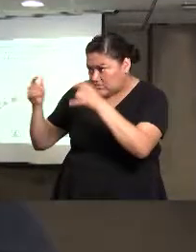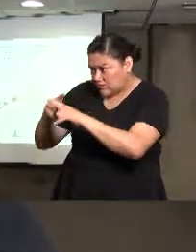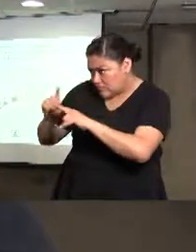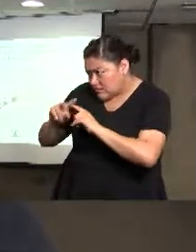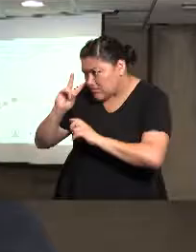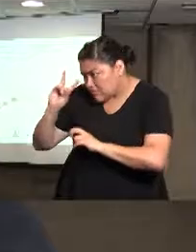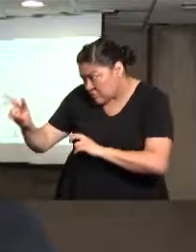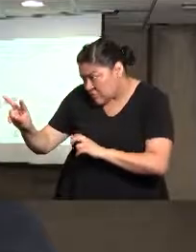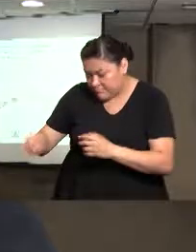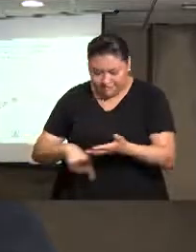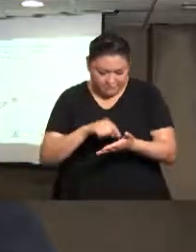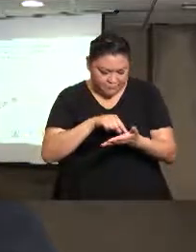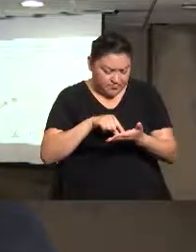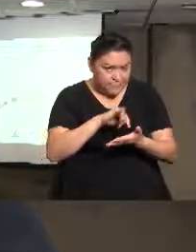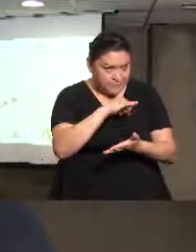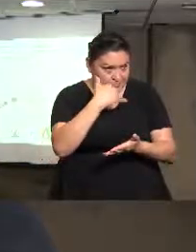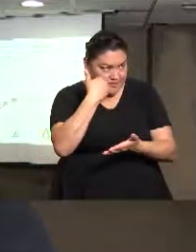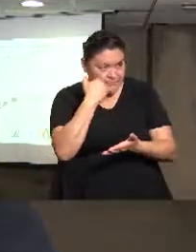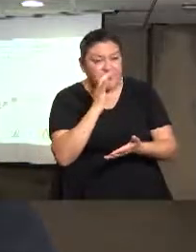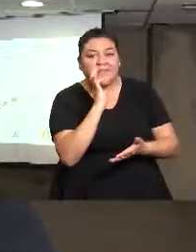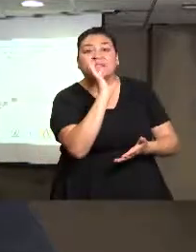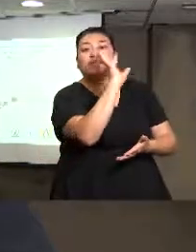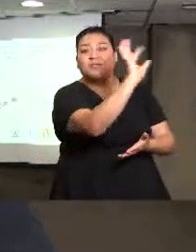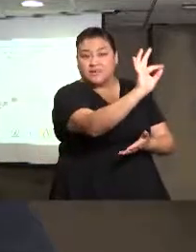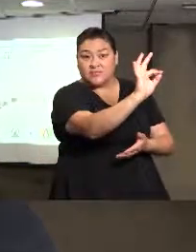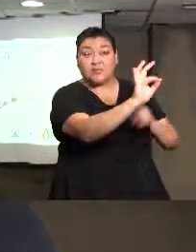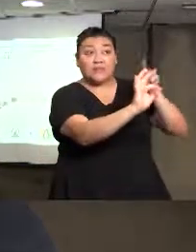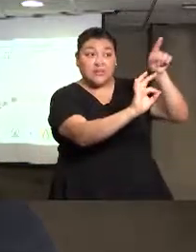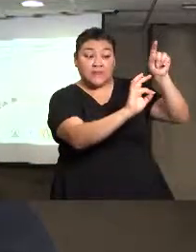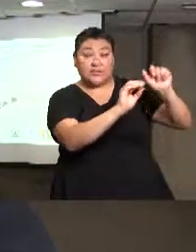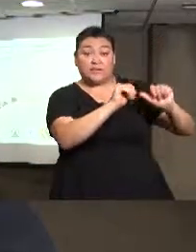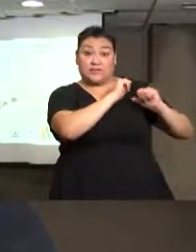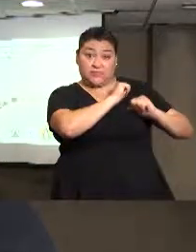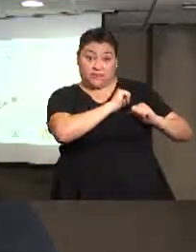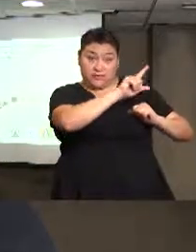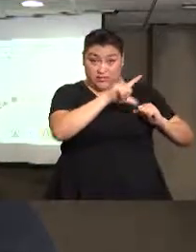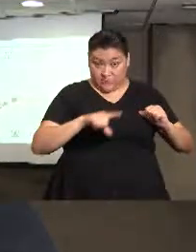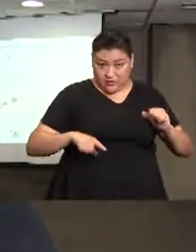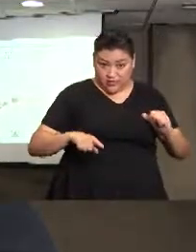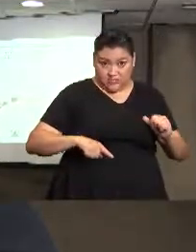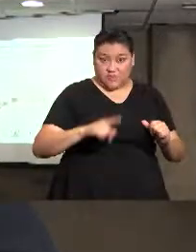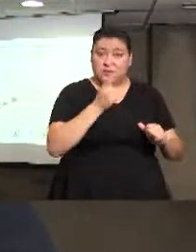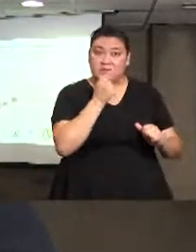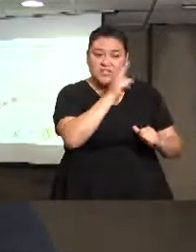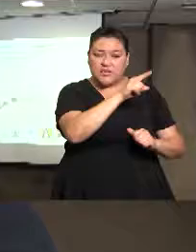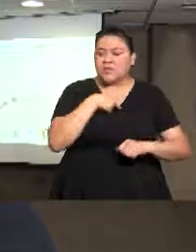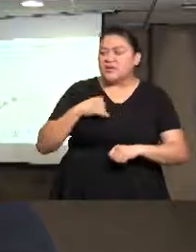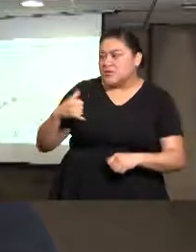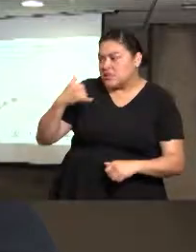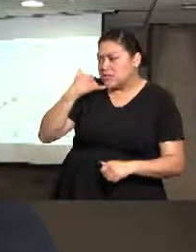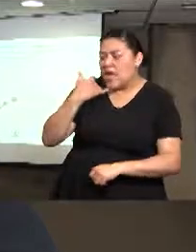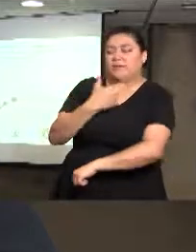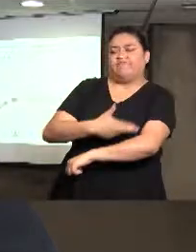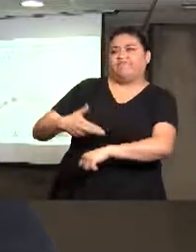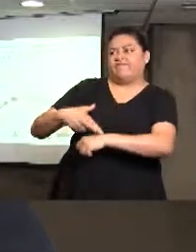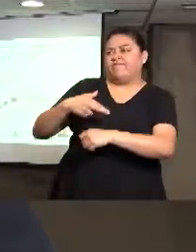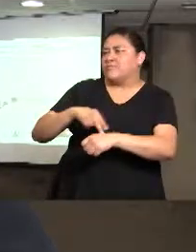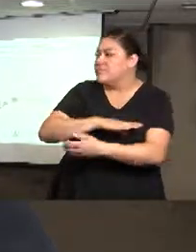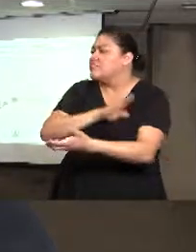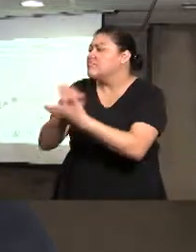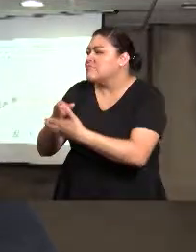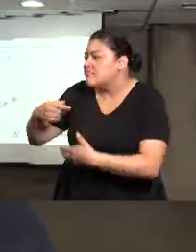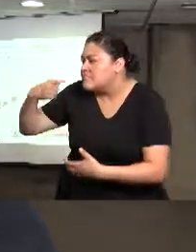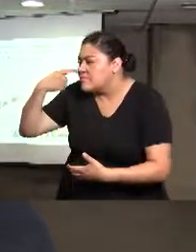y proporcionar información que le permita a la autoridad actuar ante estos problemas, y en donde hemos recibido más de 300 llamadas de